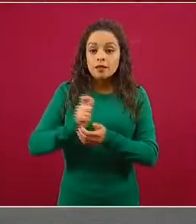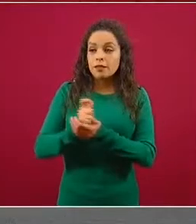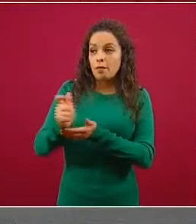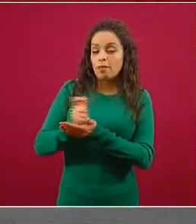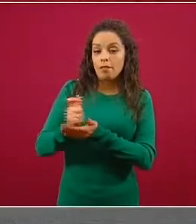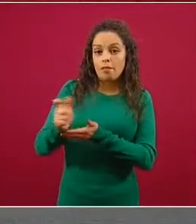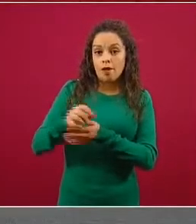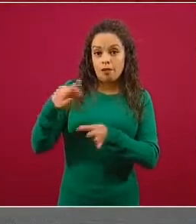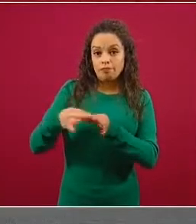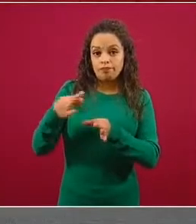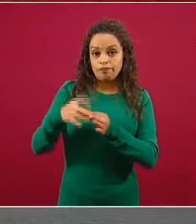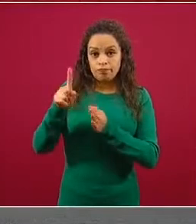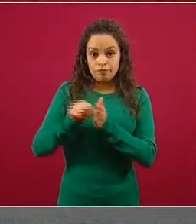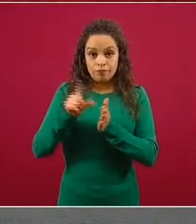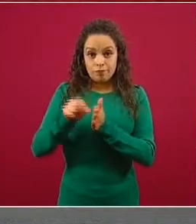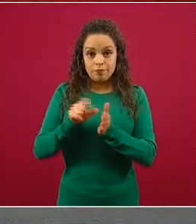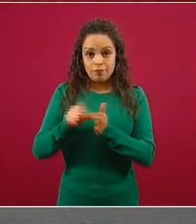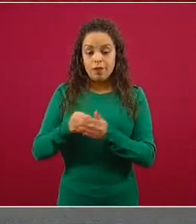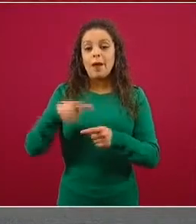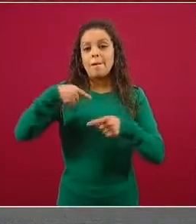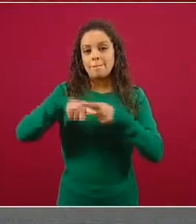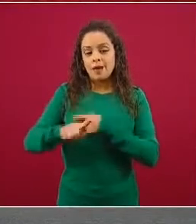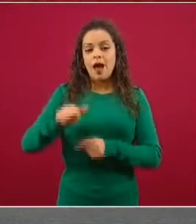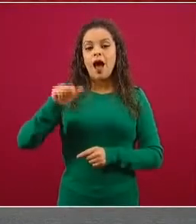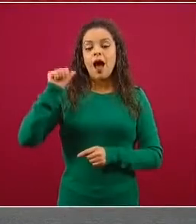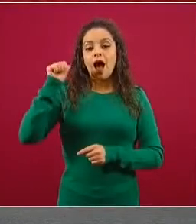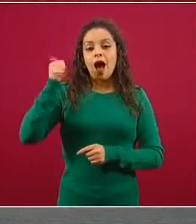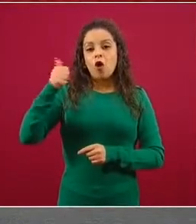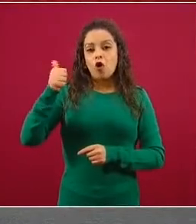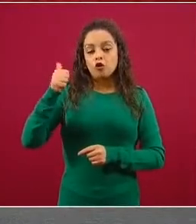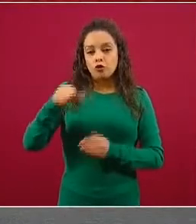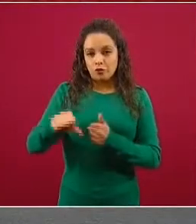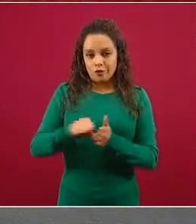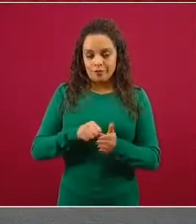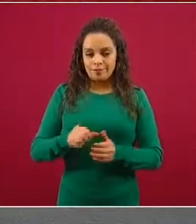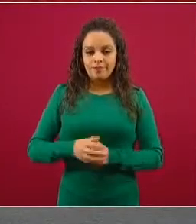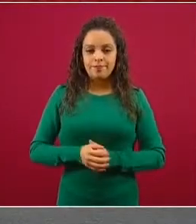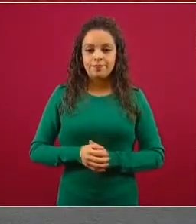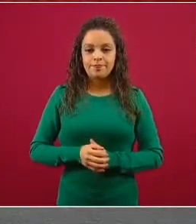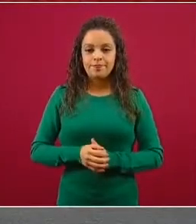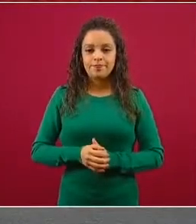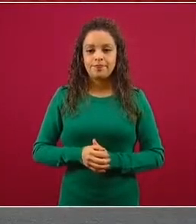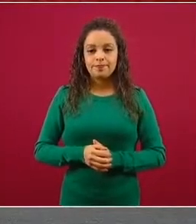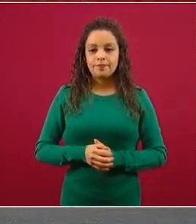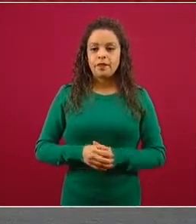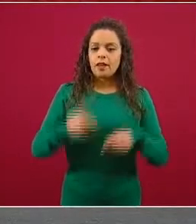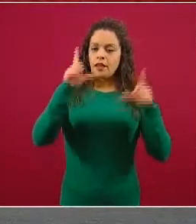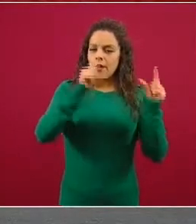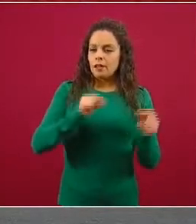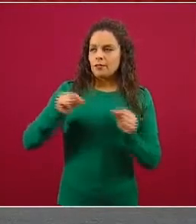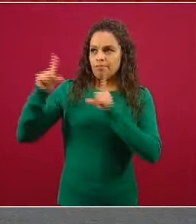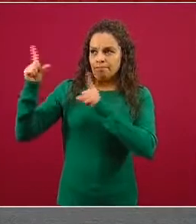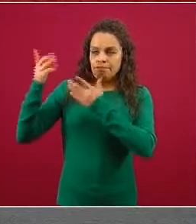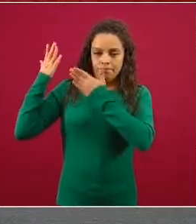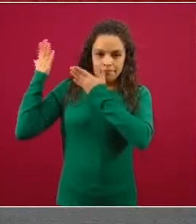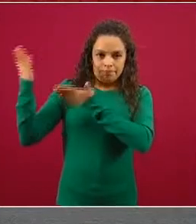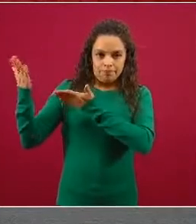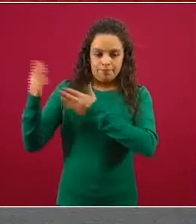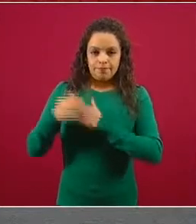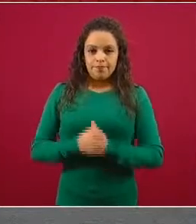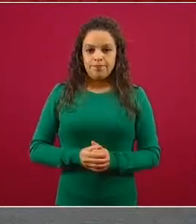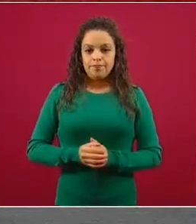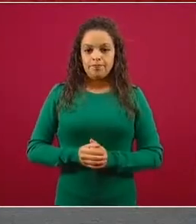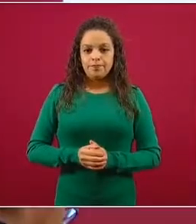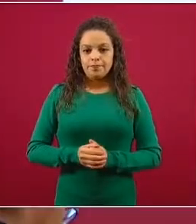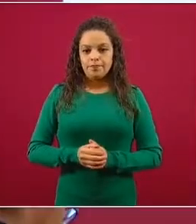quise traer esta presentación y este corte, porque el mundo del